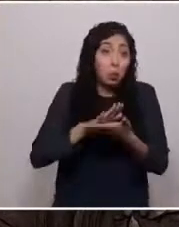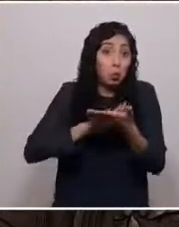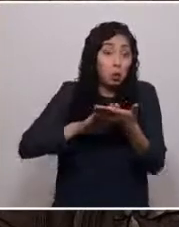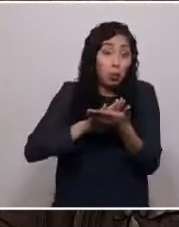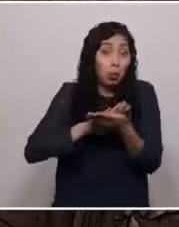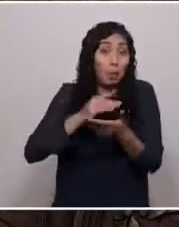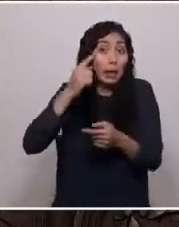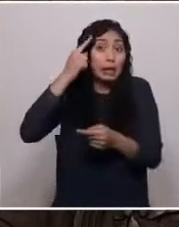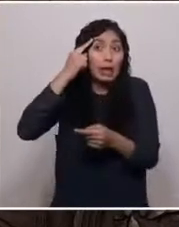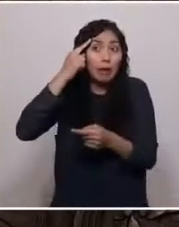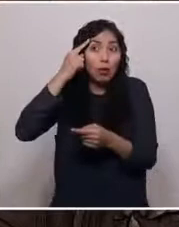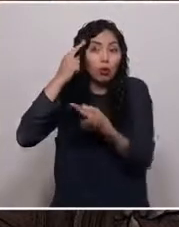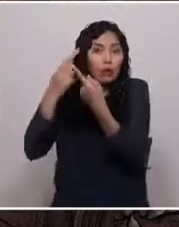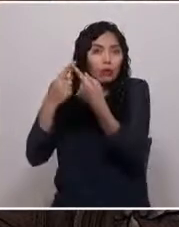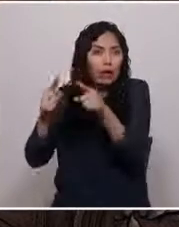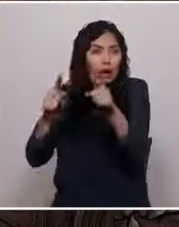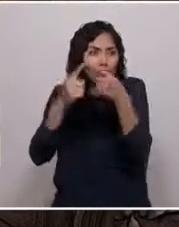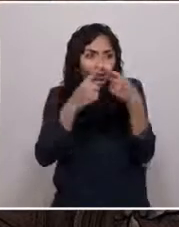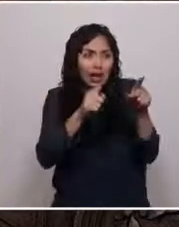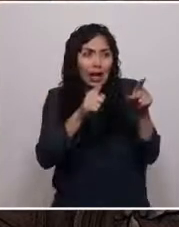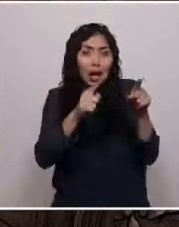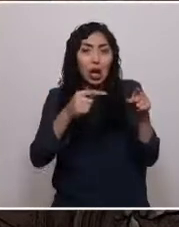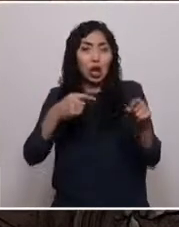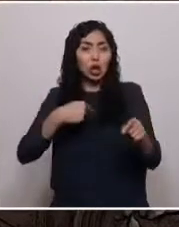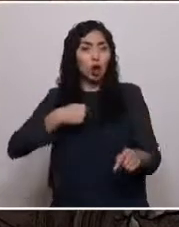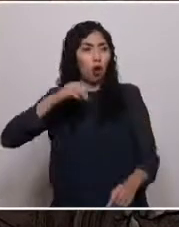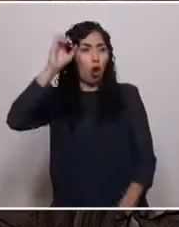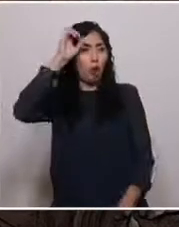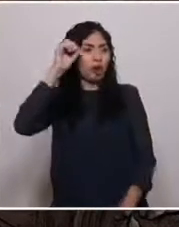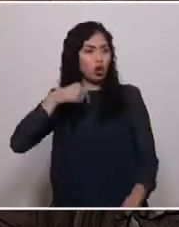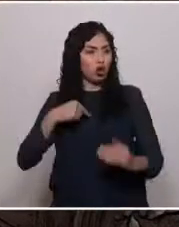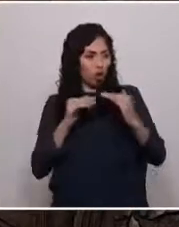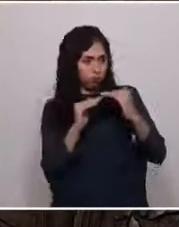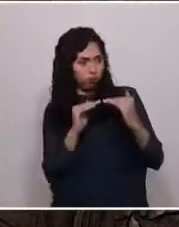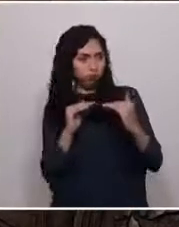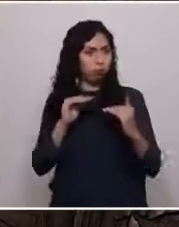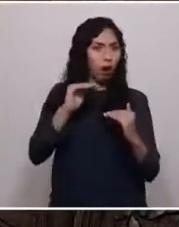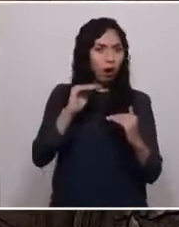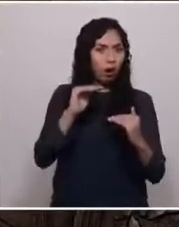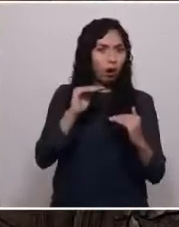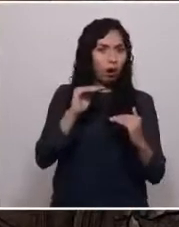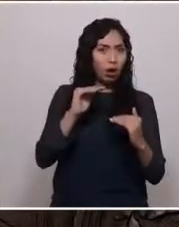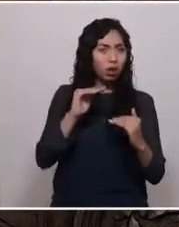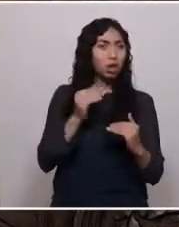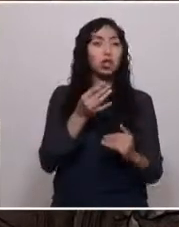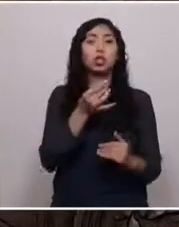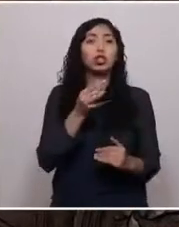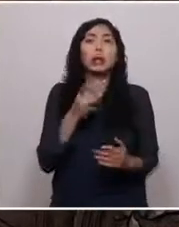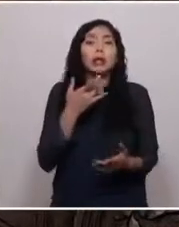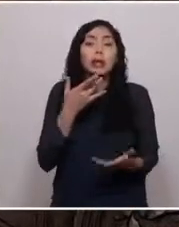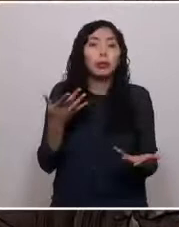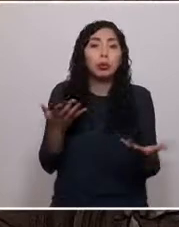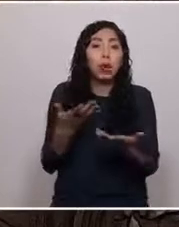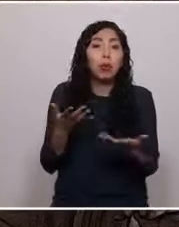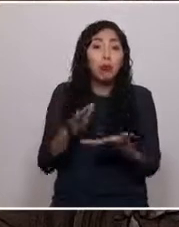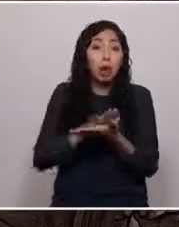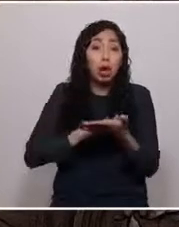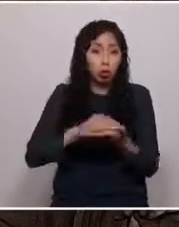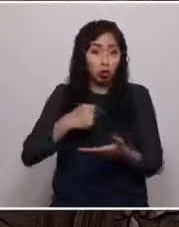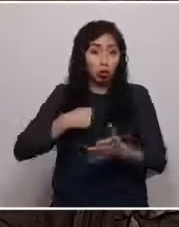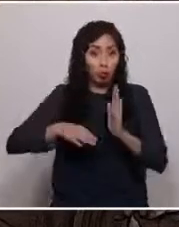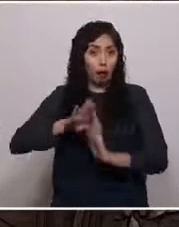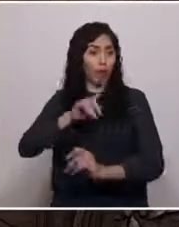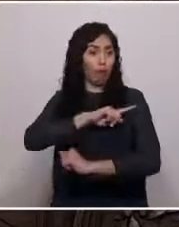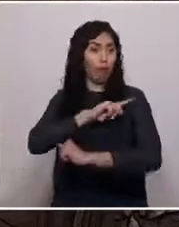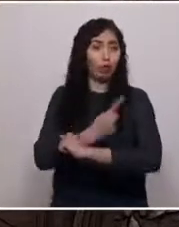una parte intenta imponer a la otra sus ideas por el solo hecho de contar circunstancialmente con mayor fuerza o